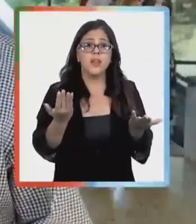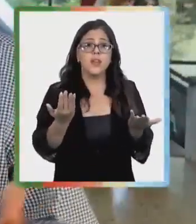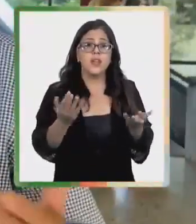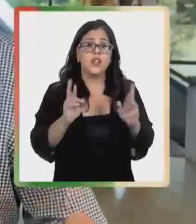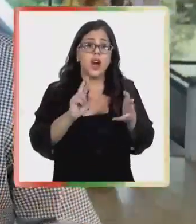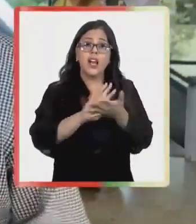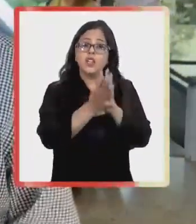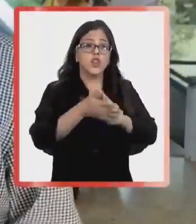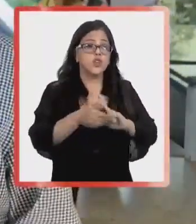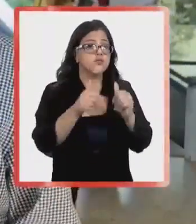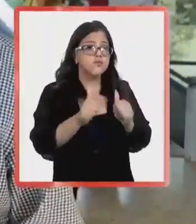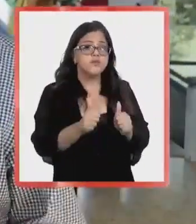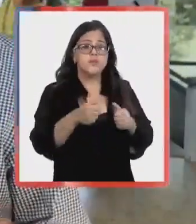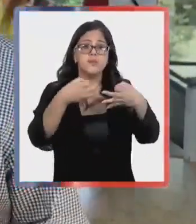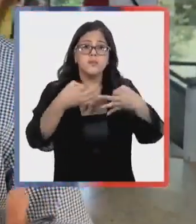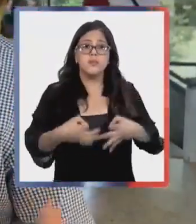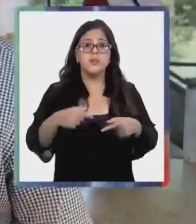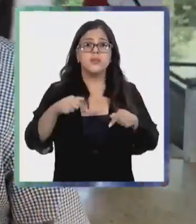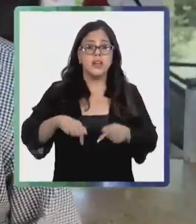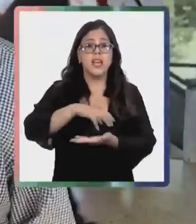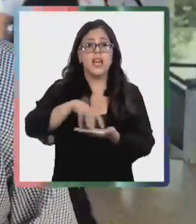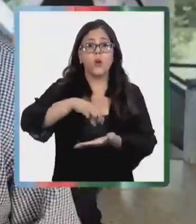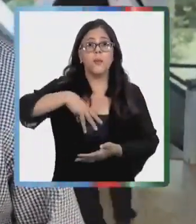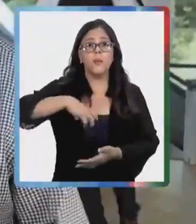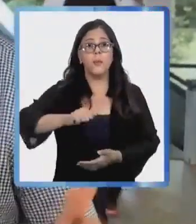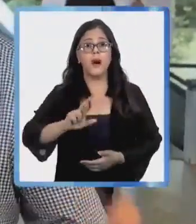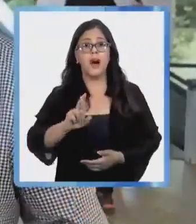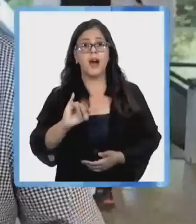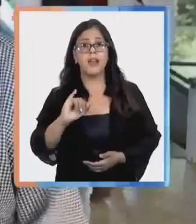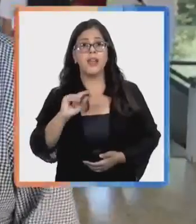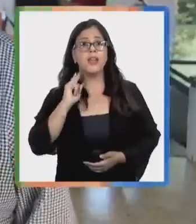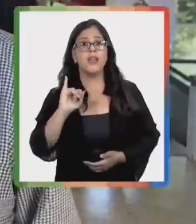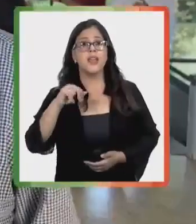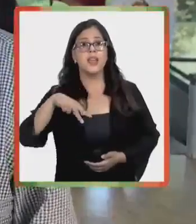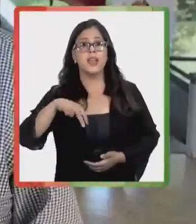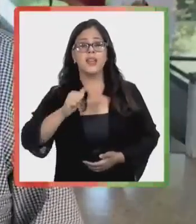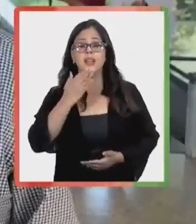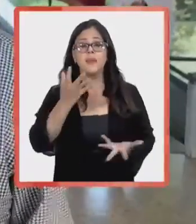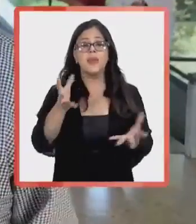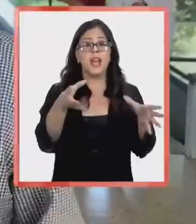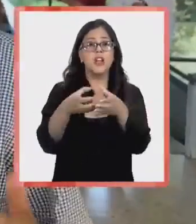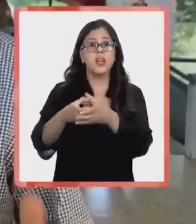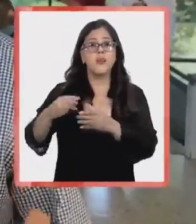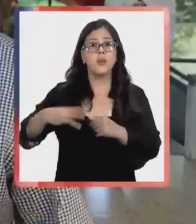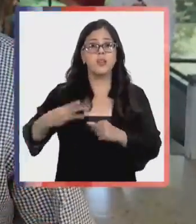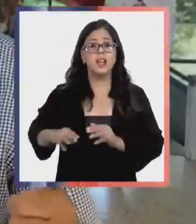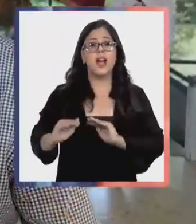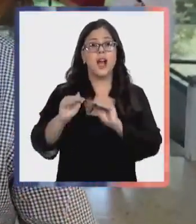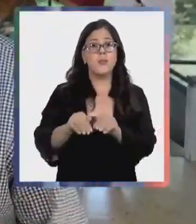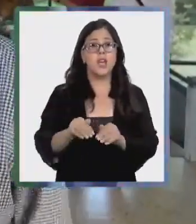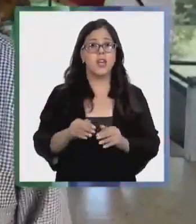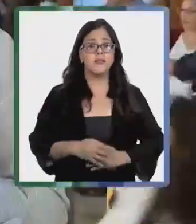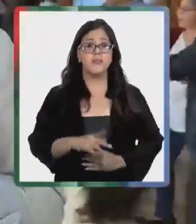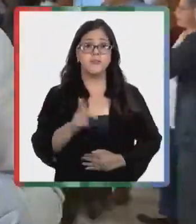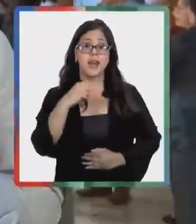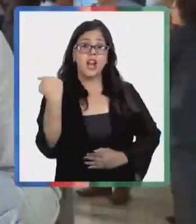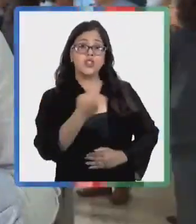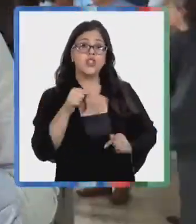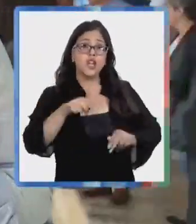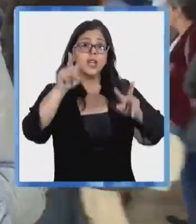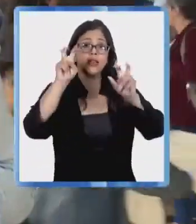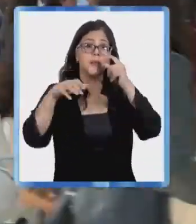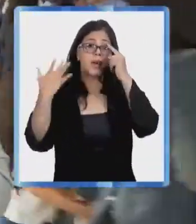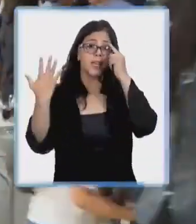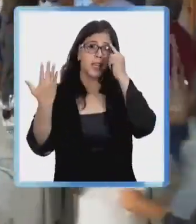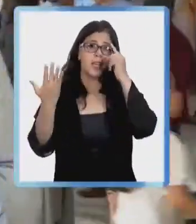se pueda realizar de la mejor manera posible en la Comuna Mariquina y por supuesto que todos los equipos municipales van a estar ahí para apoyar. Para nosotros